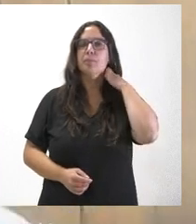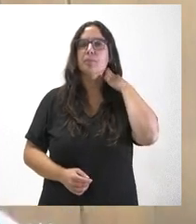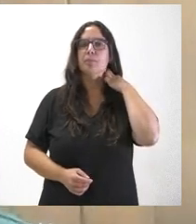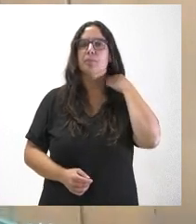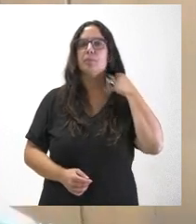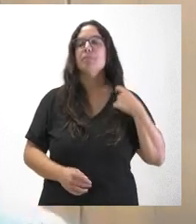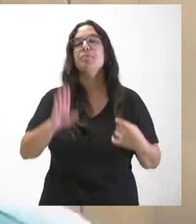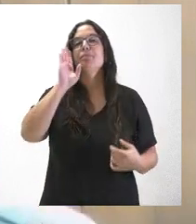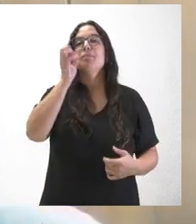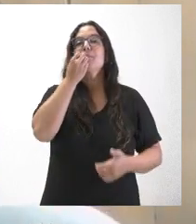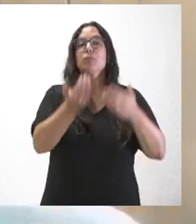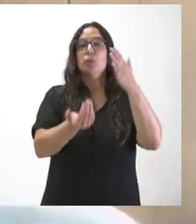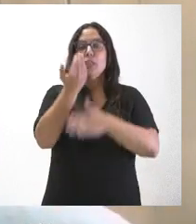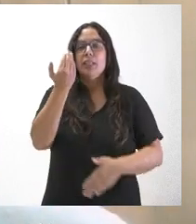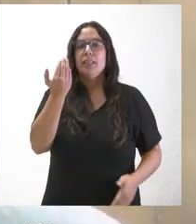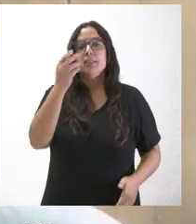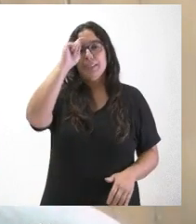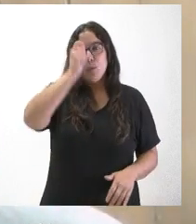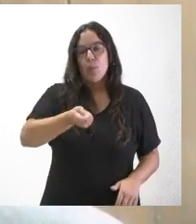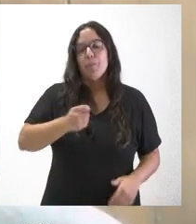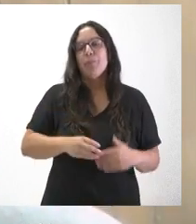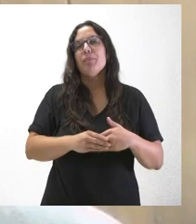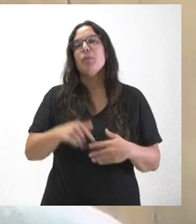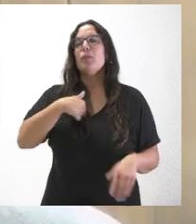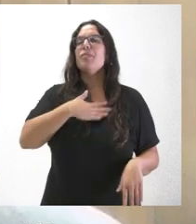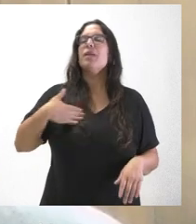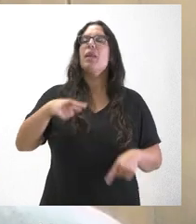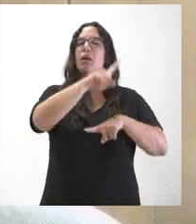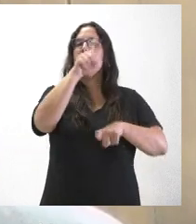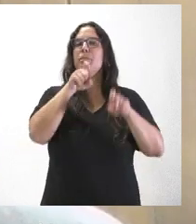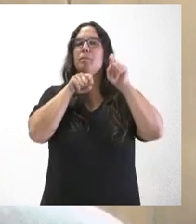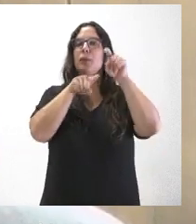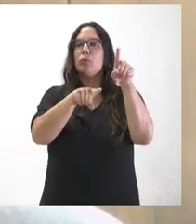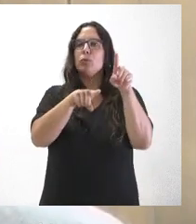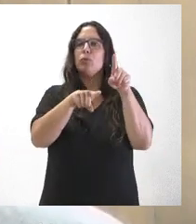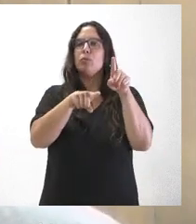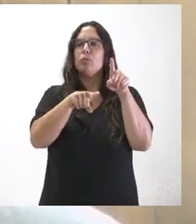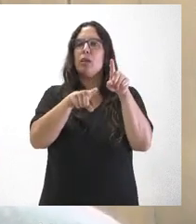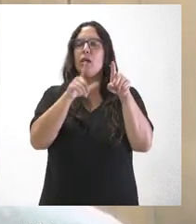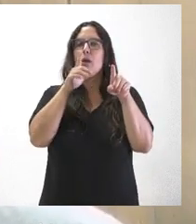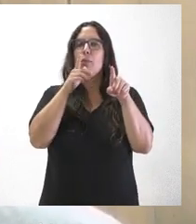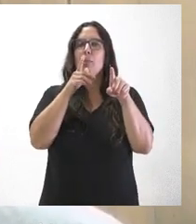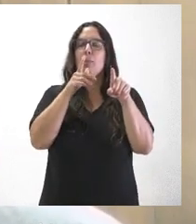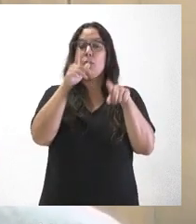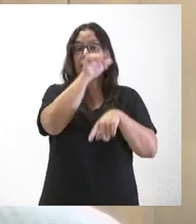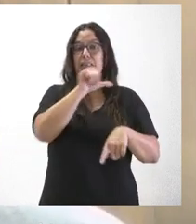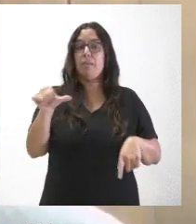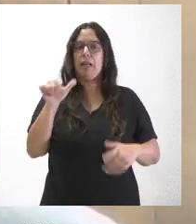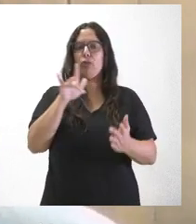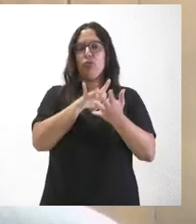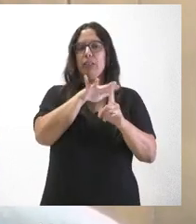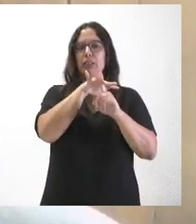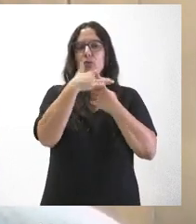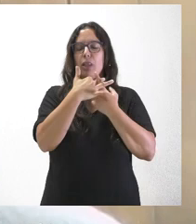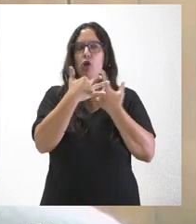Hola, buenos días. Un saludo. Yo quería preguntar, con un precedente que se ha producido esta semana, ha habido una